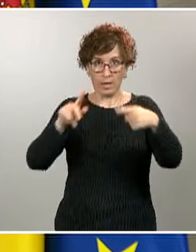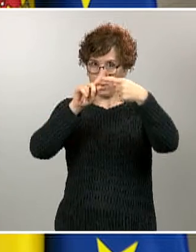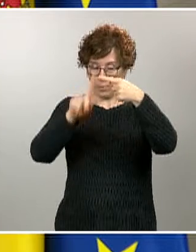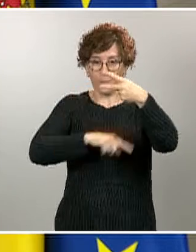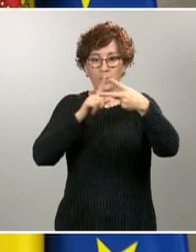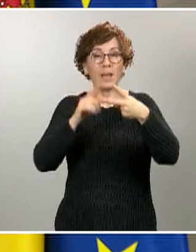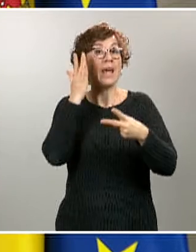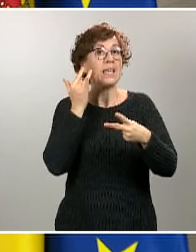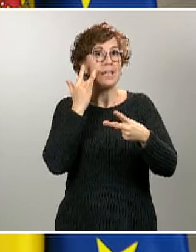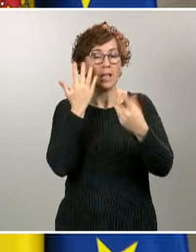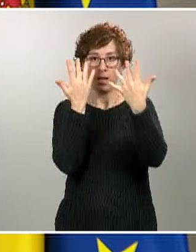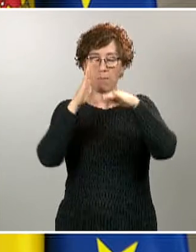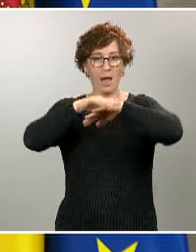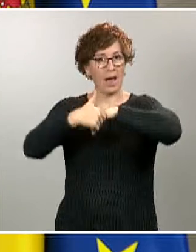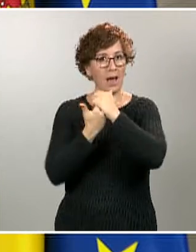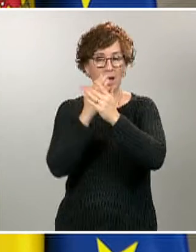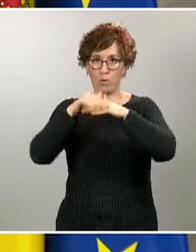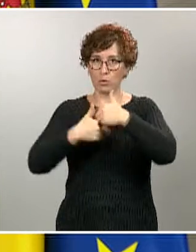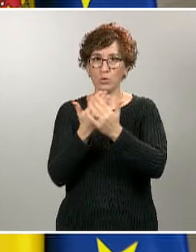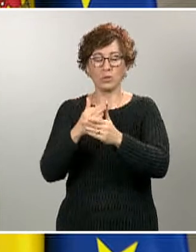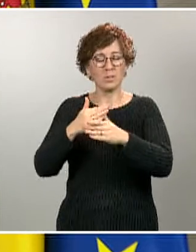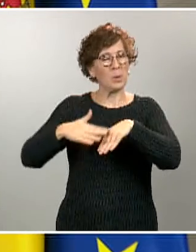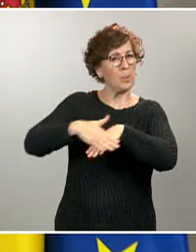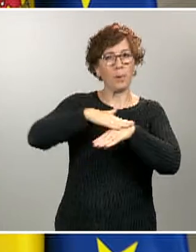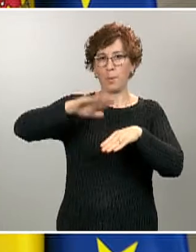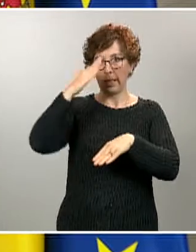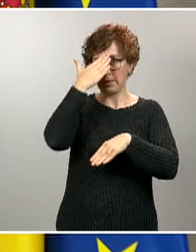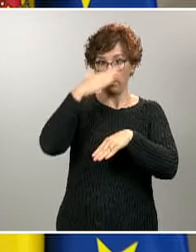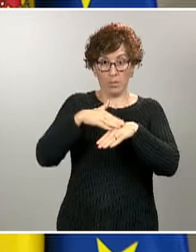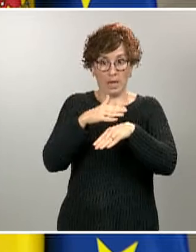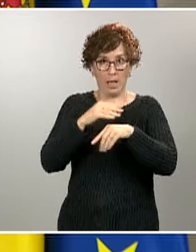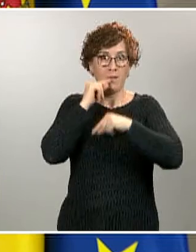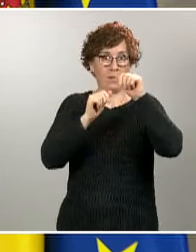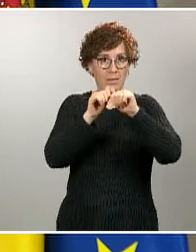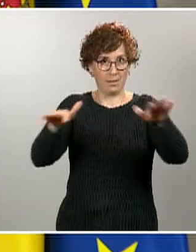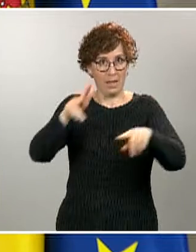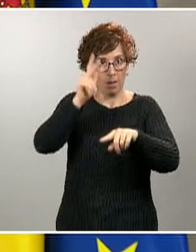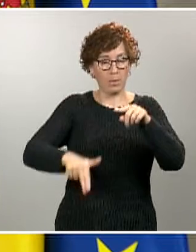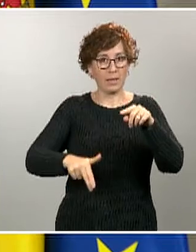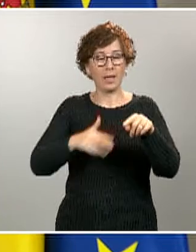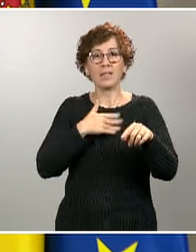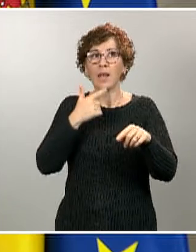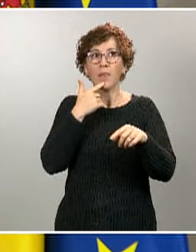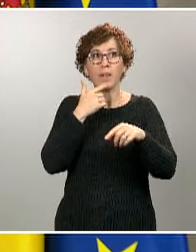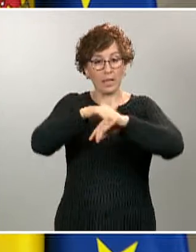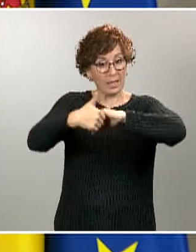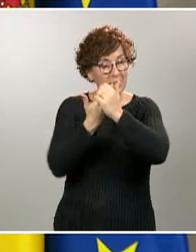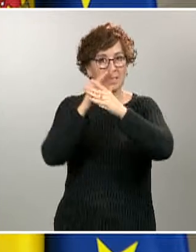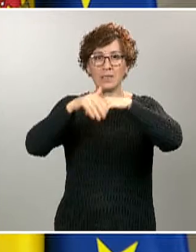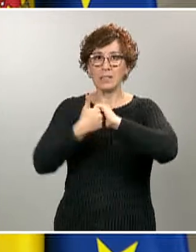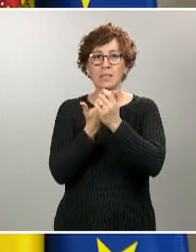manos, es la segunda medida básica para evitar también el contagio. Una higiene básicamente de lavado de manos y de etiqueta